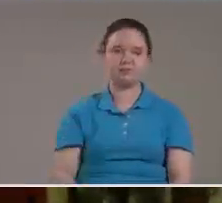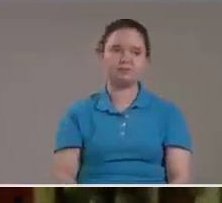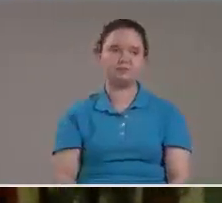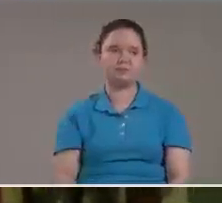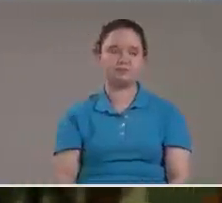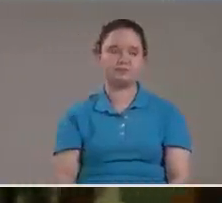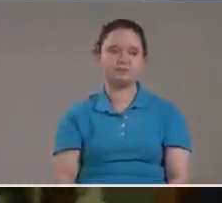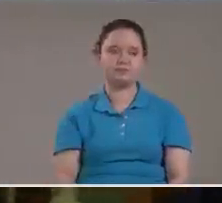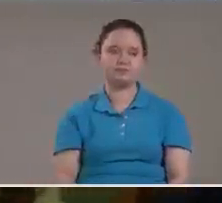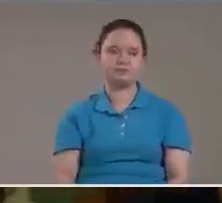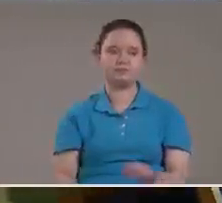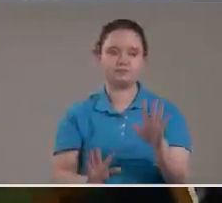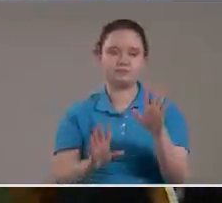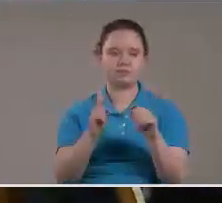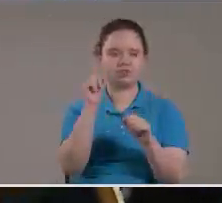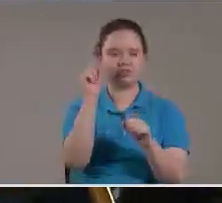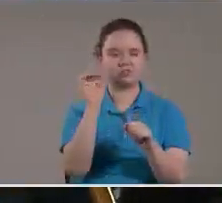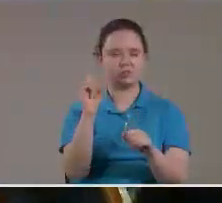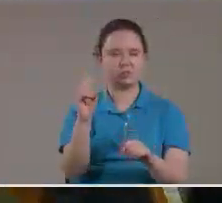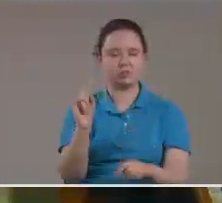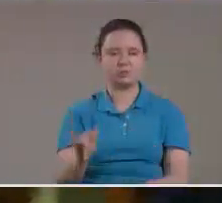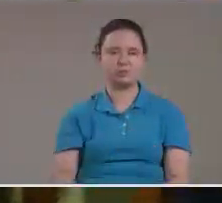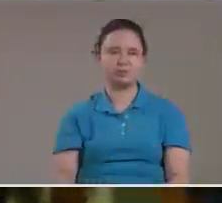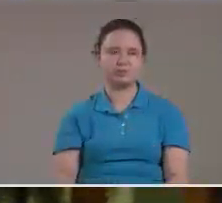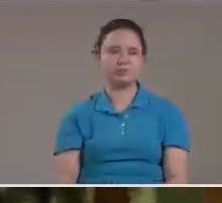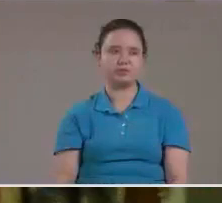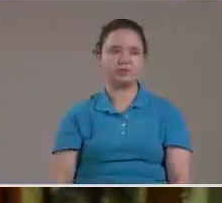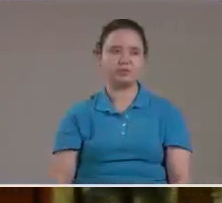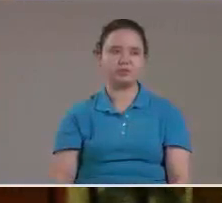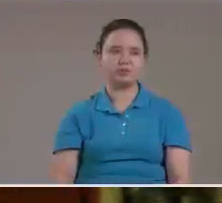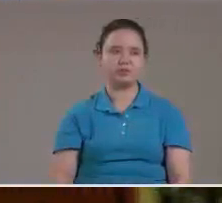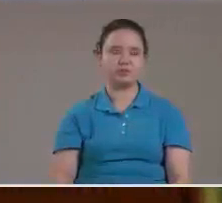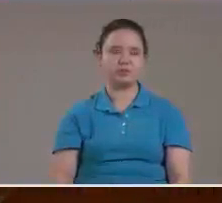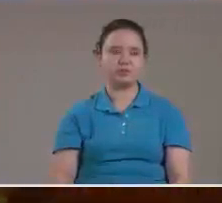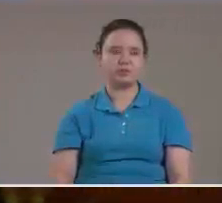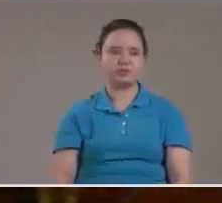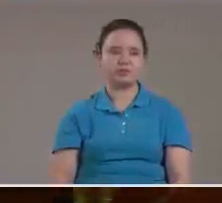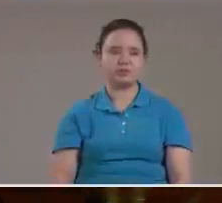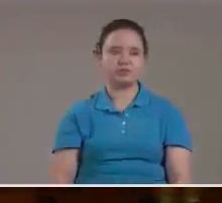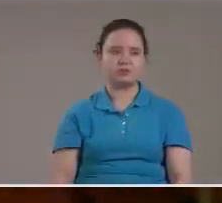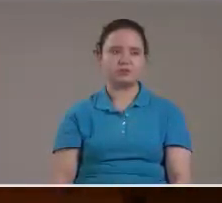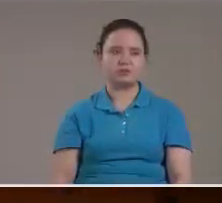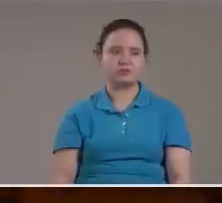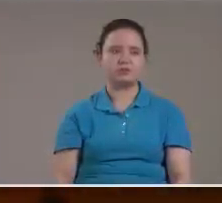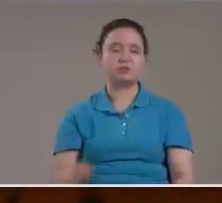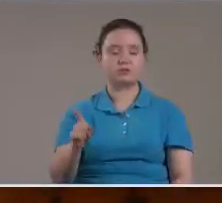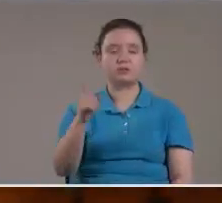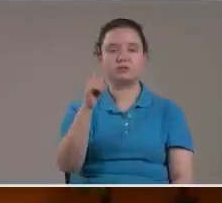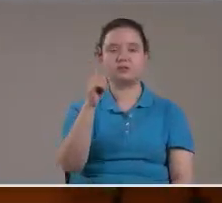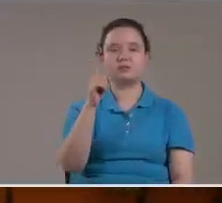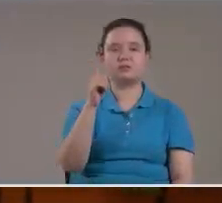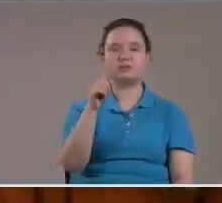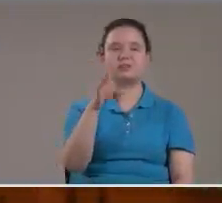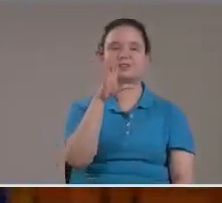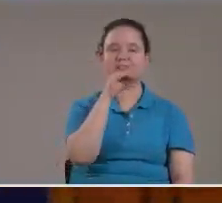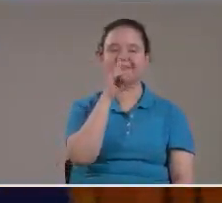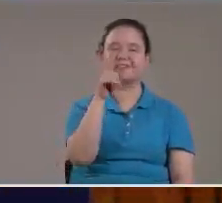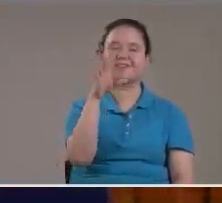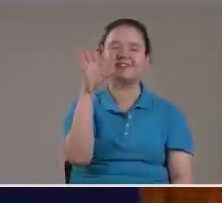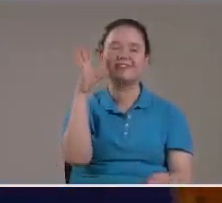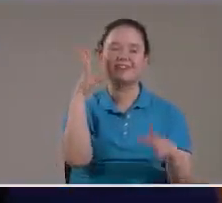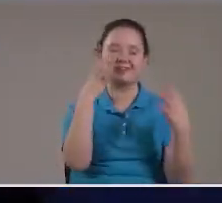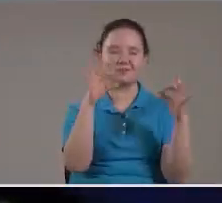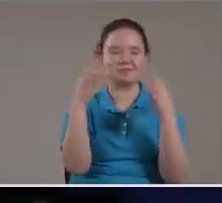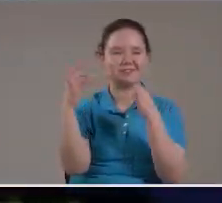lo tenga Verso 1 en adelante Ese siempre es el texto preferido Hermano le toca predicar A la juventud Perfecto Dice usted